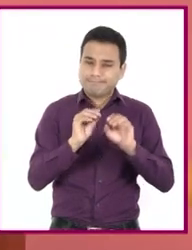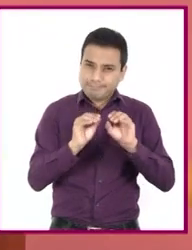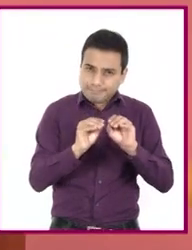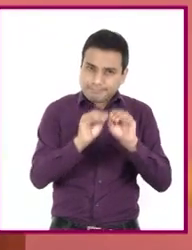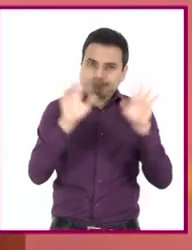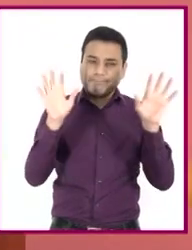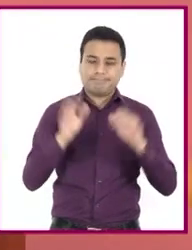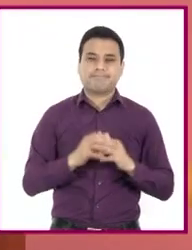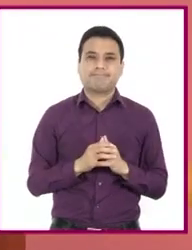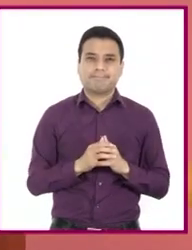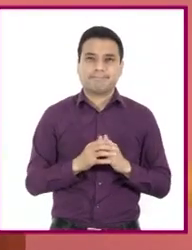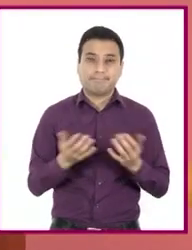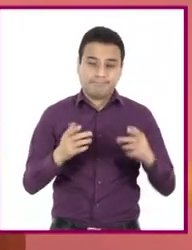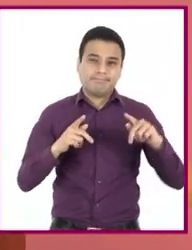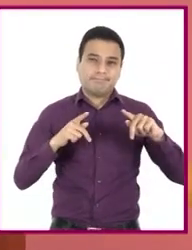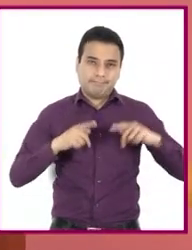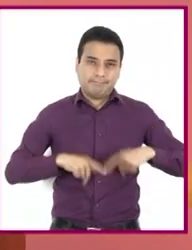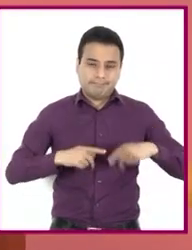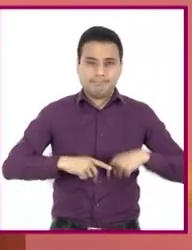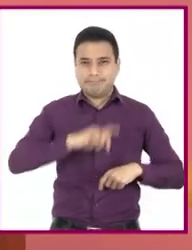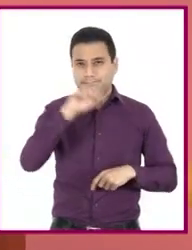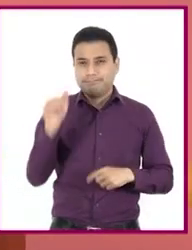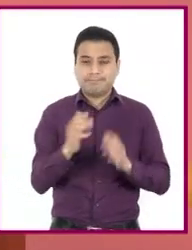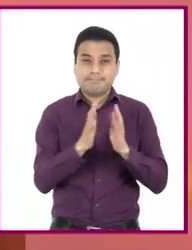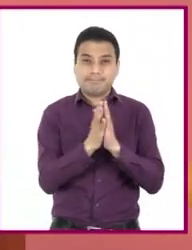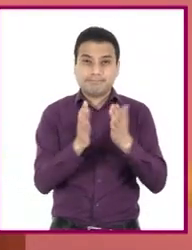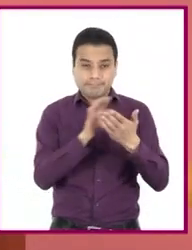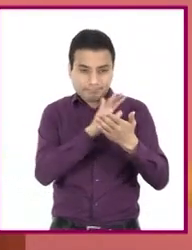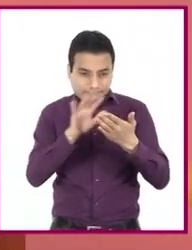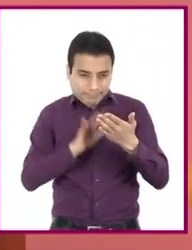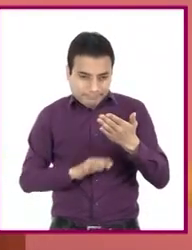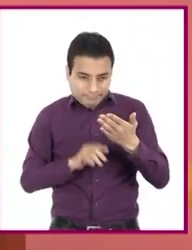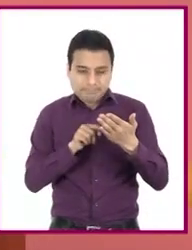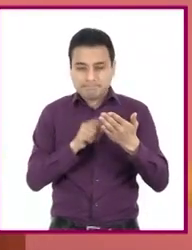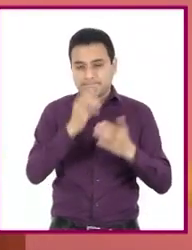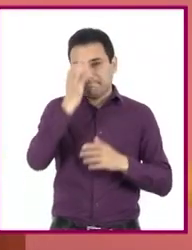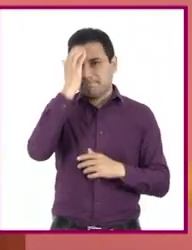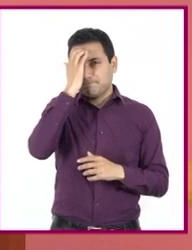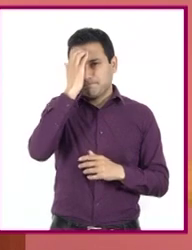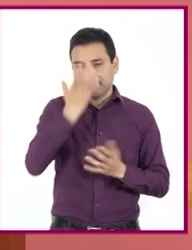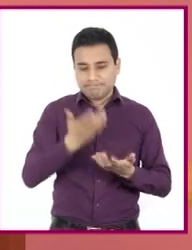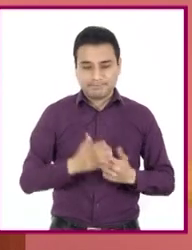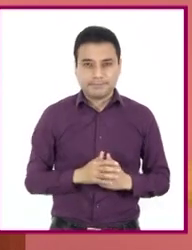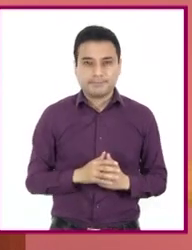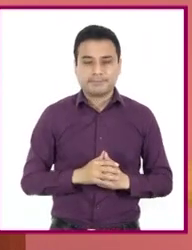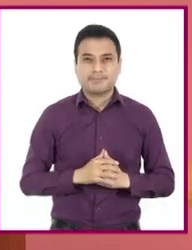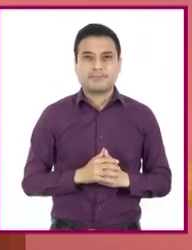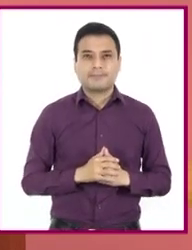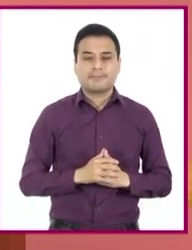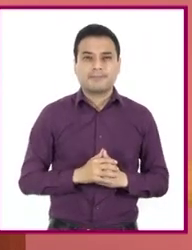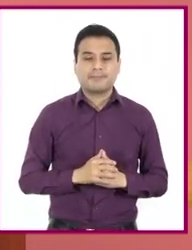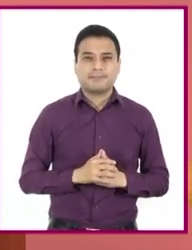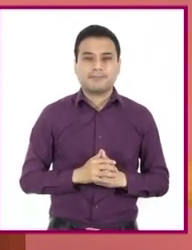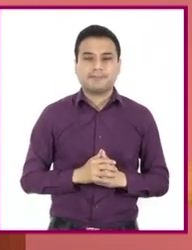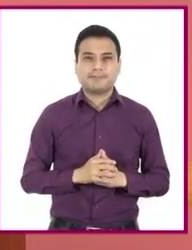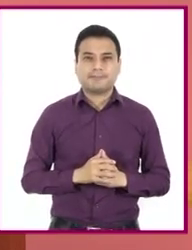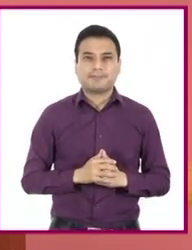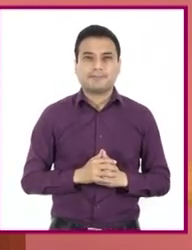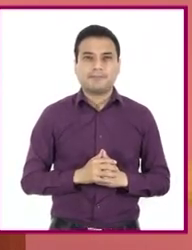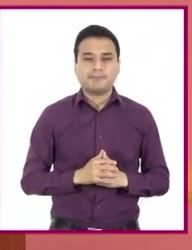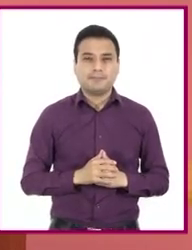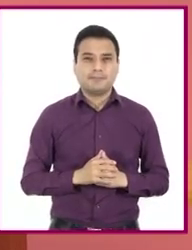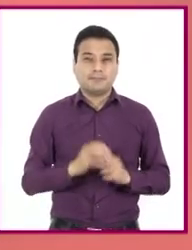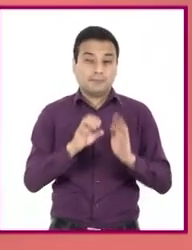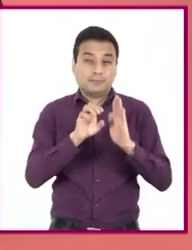de manera que nuestros lectores puedan identificarlas fácilmente. Si cada quien pusiera los